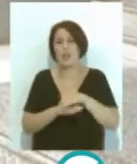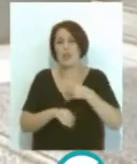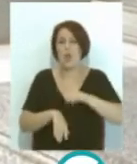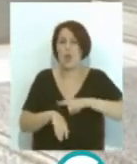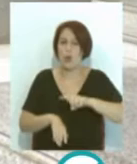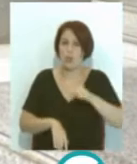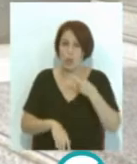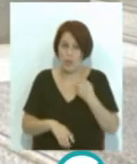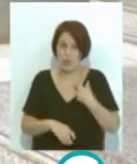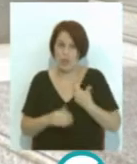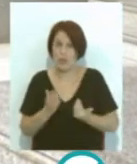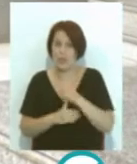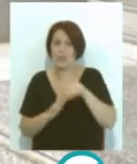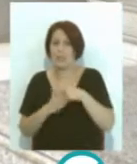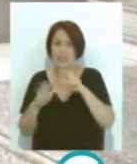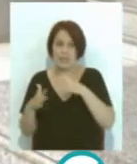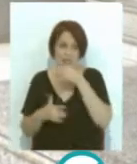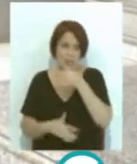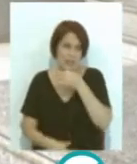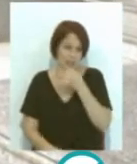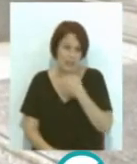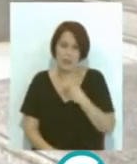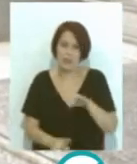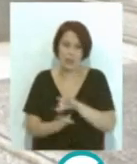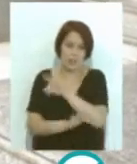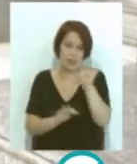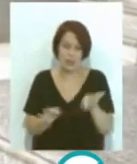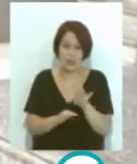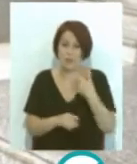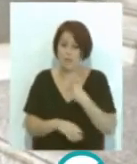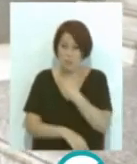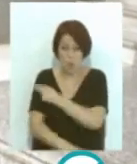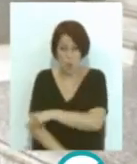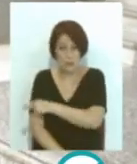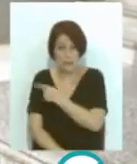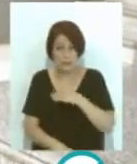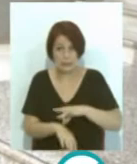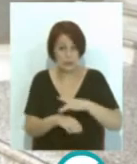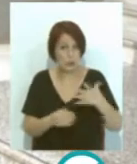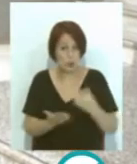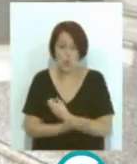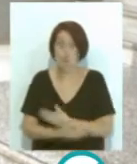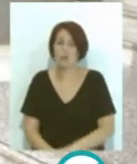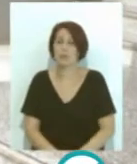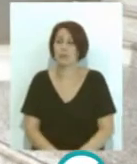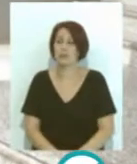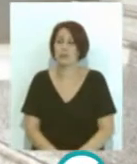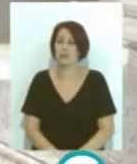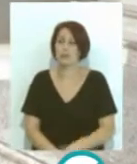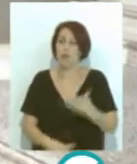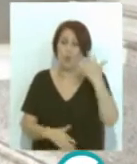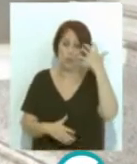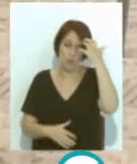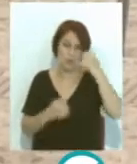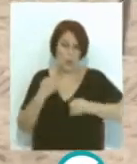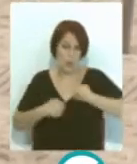del mediodía hasta las 7 de la tarde ininterrumpidamente con todos sus botiquines también en estos casos, sus duchas y